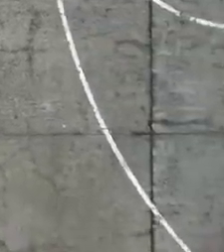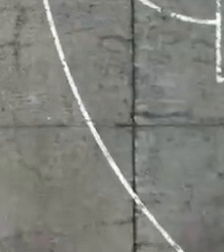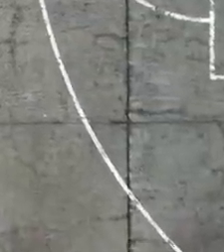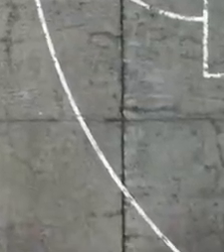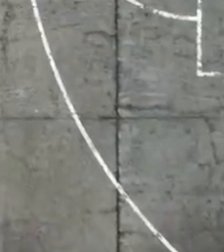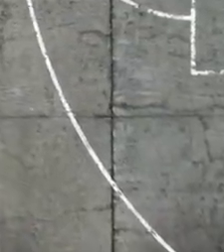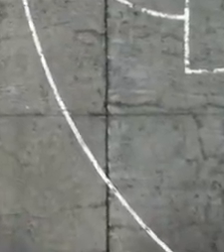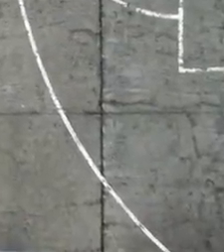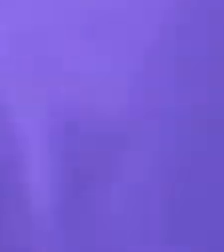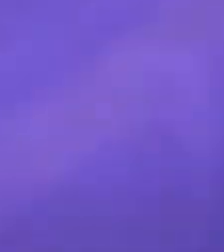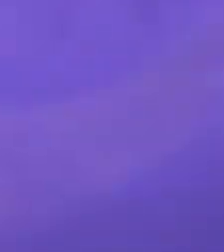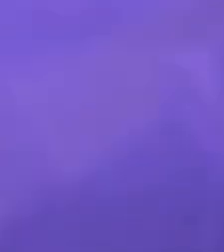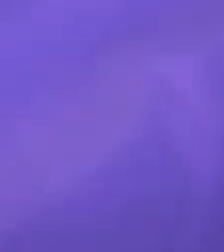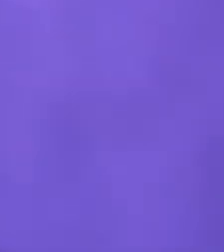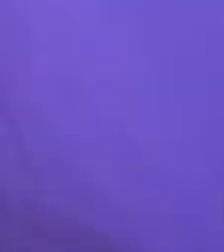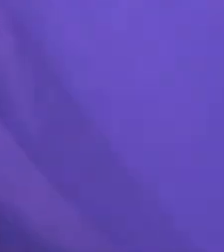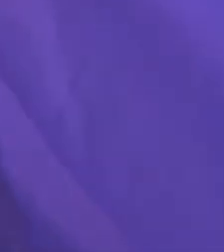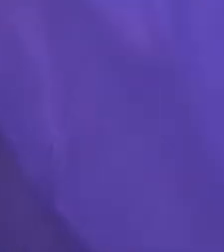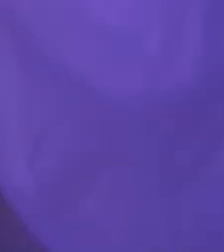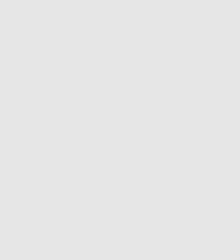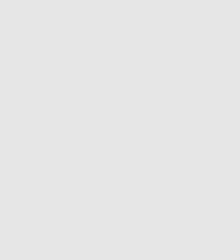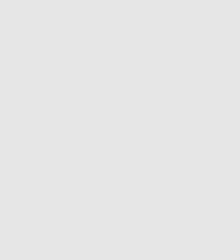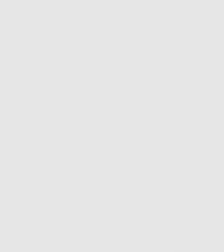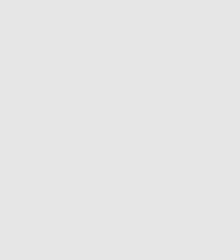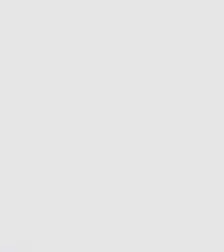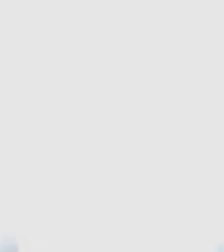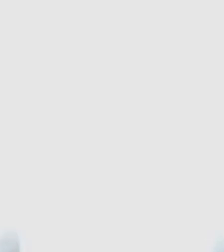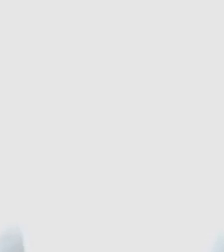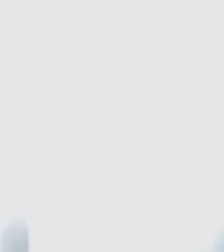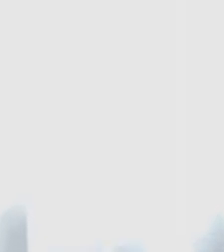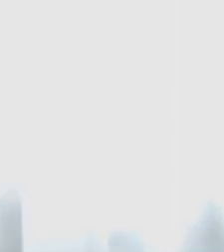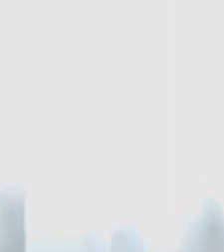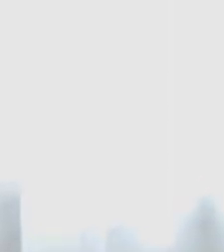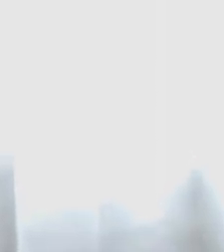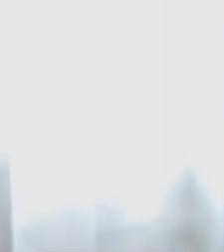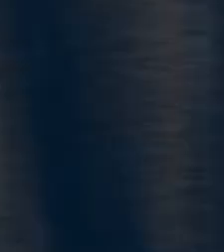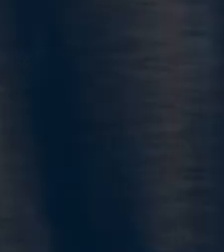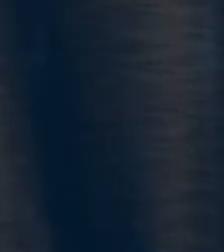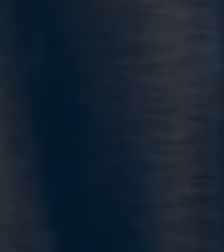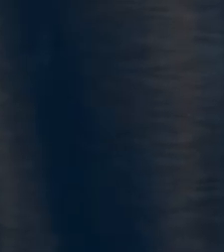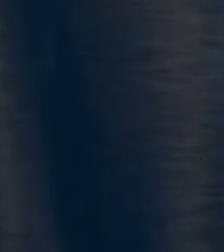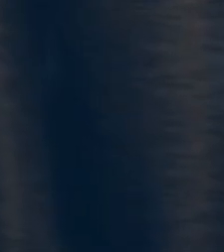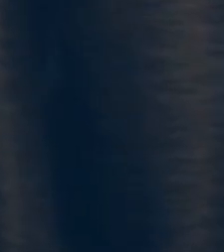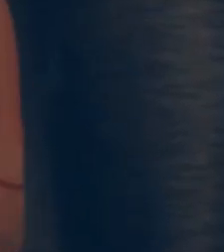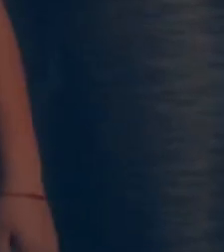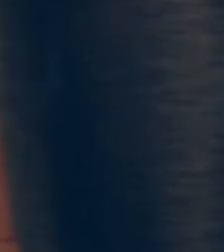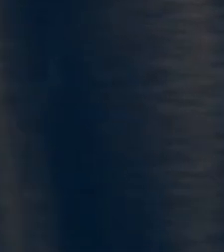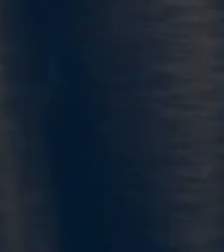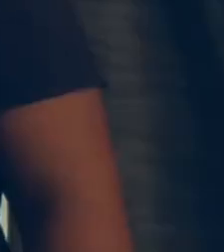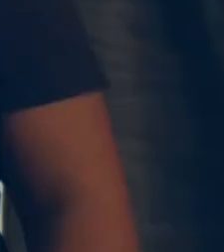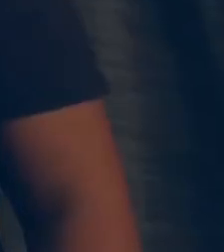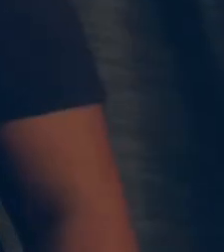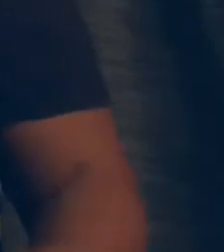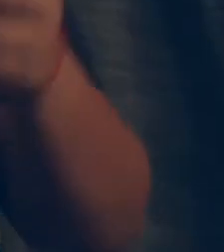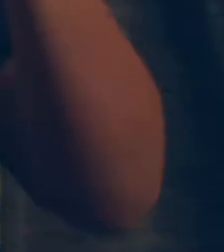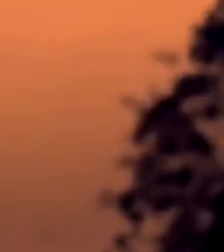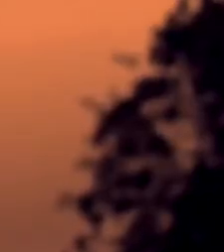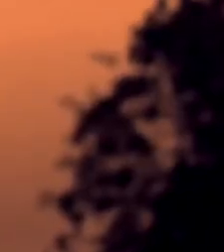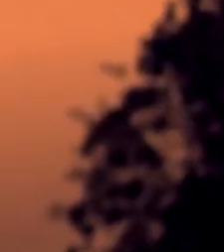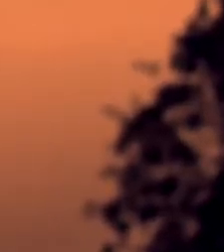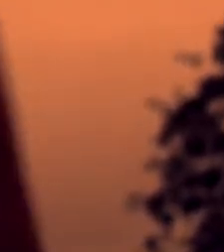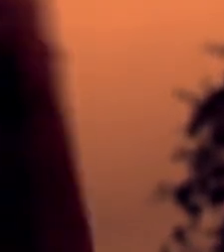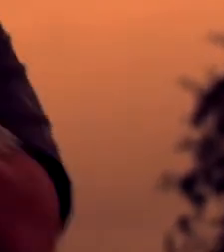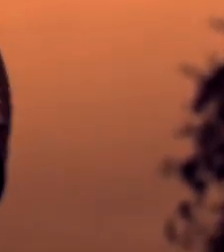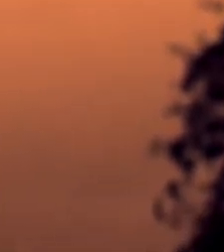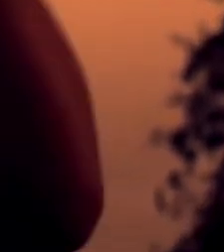extraño, pero ilusiona. Despedir la monarquía. Estar sujetos a una corona. Reflexionando en este año, ¿qué pasó?